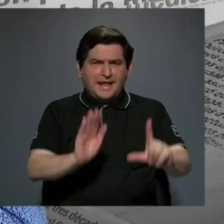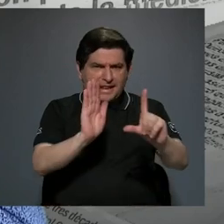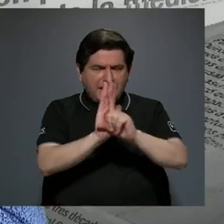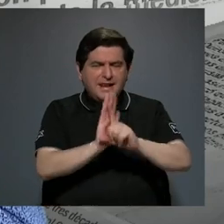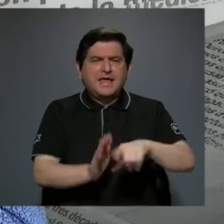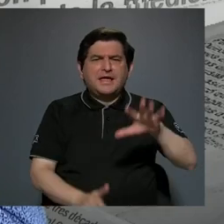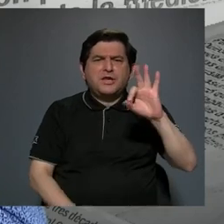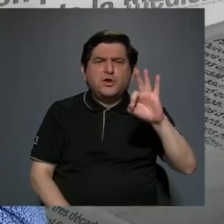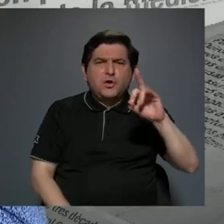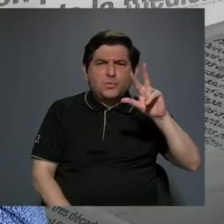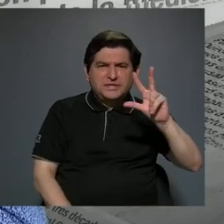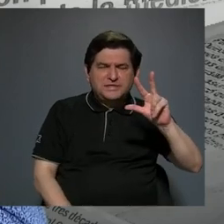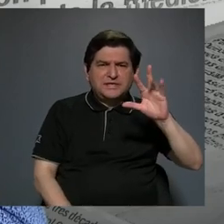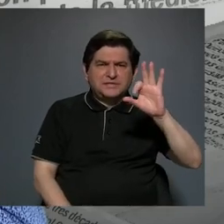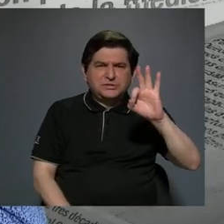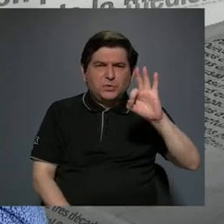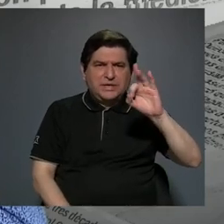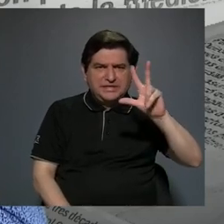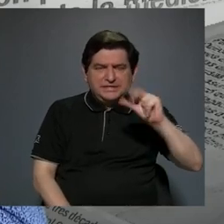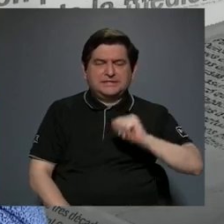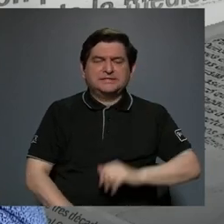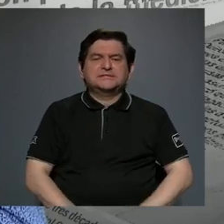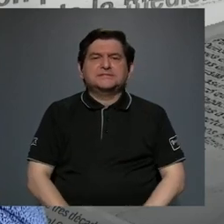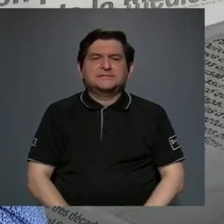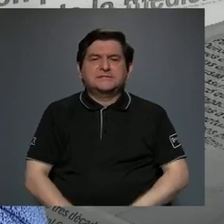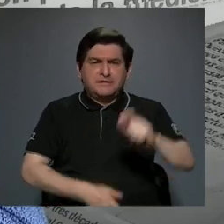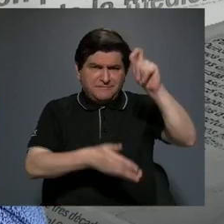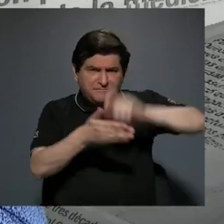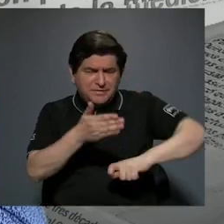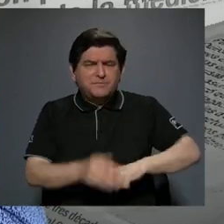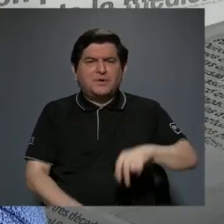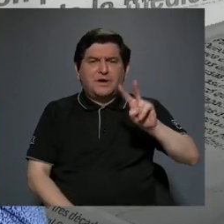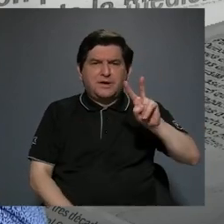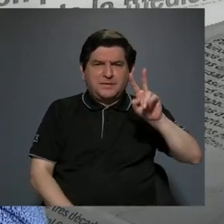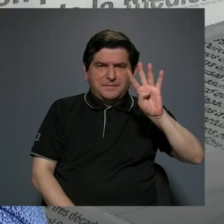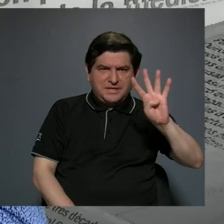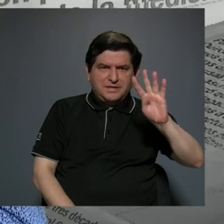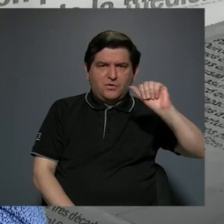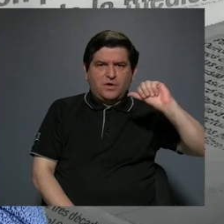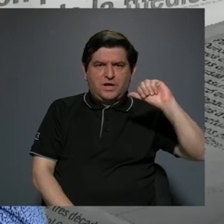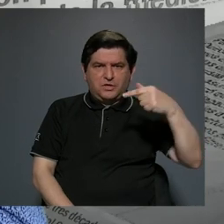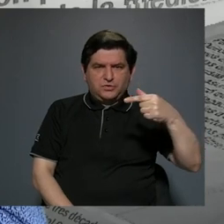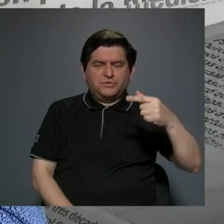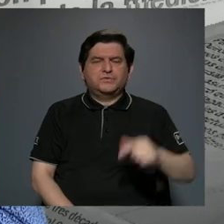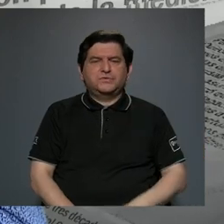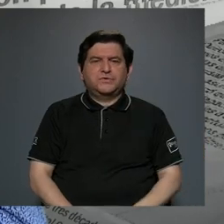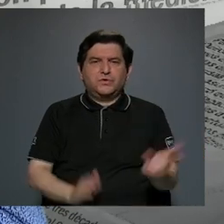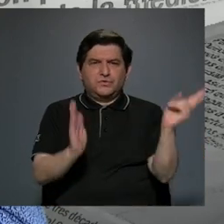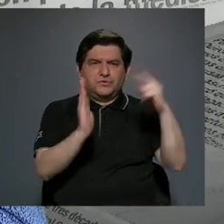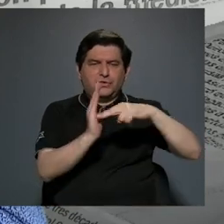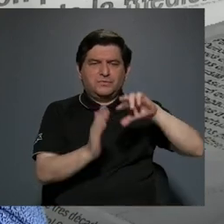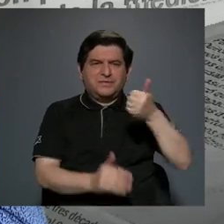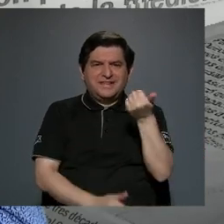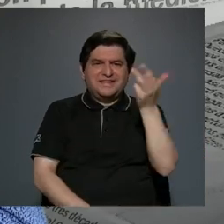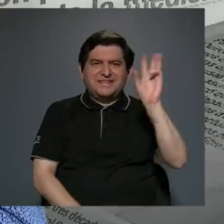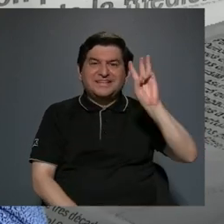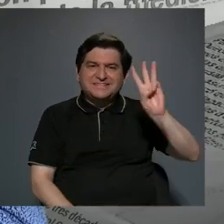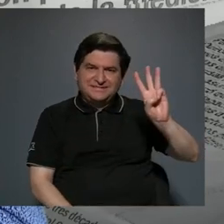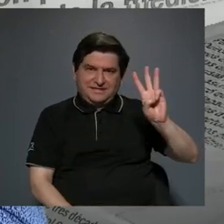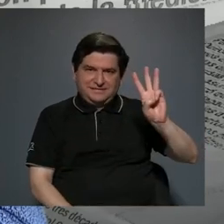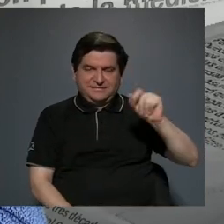es la 93-93, que se firmó el 24 de agosto del 2016.